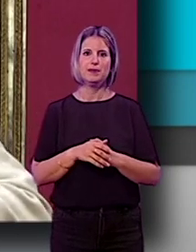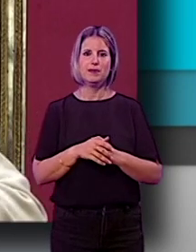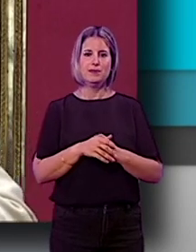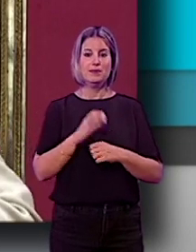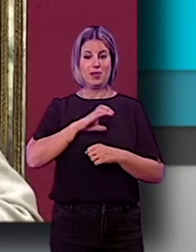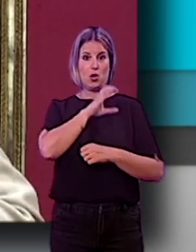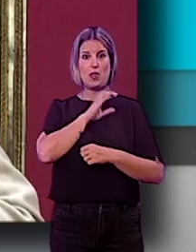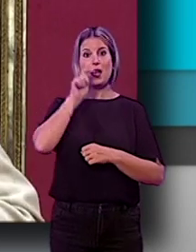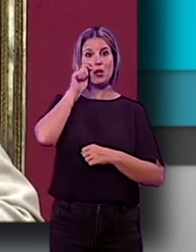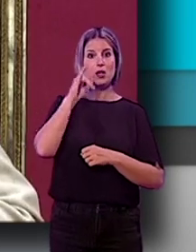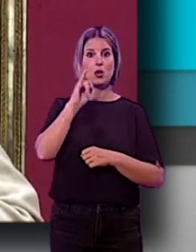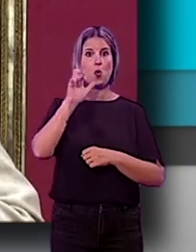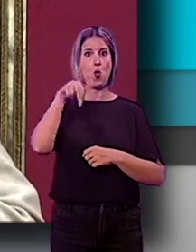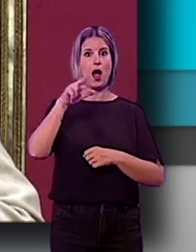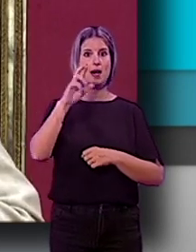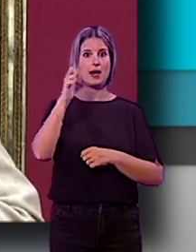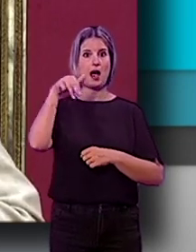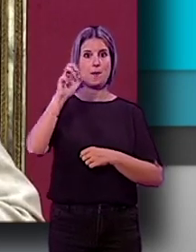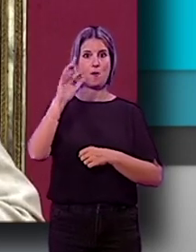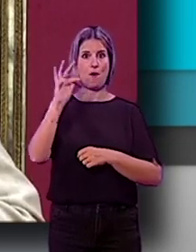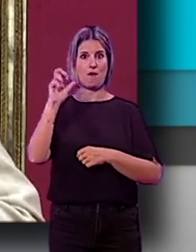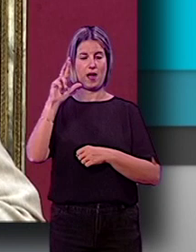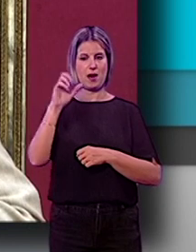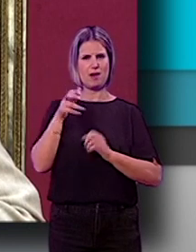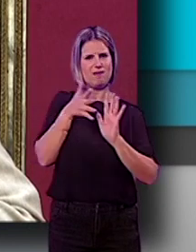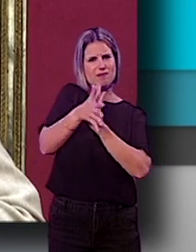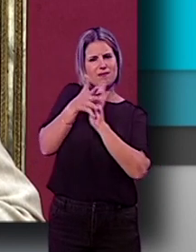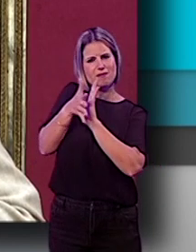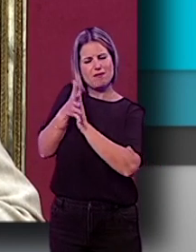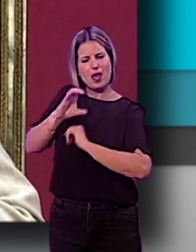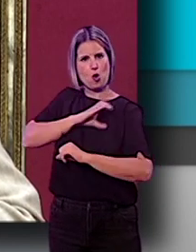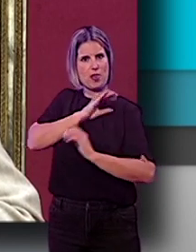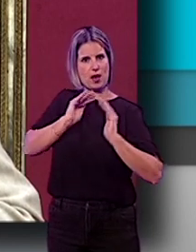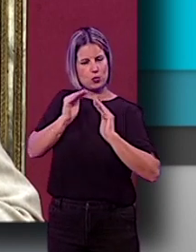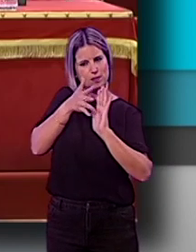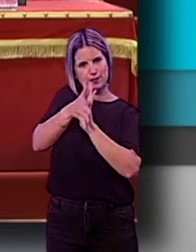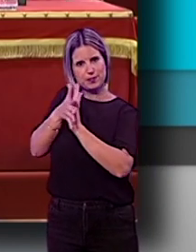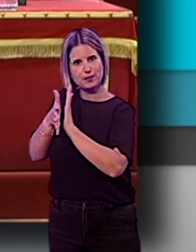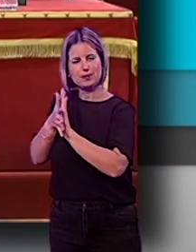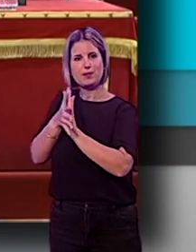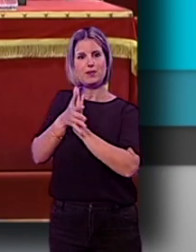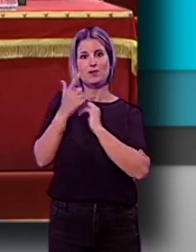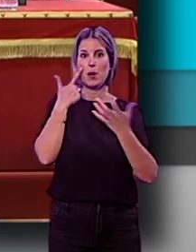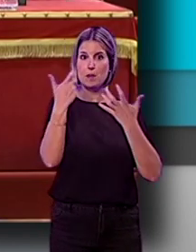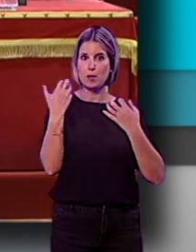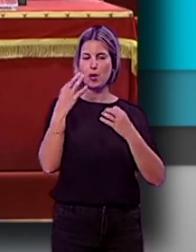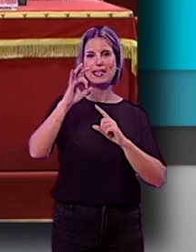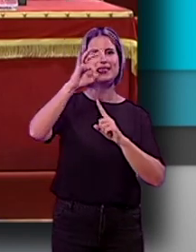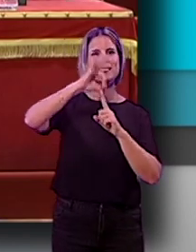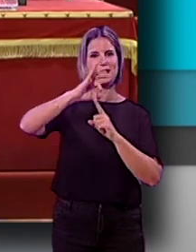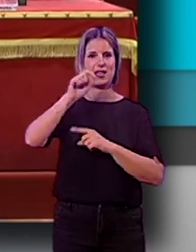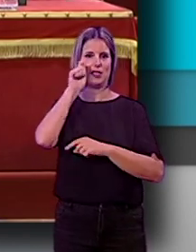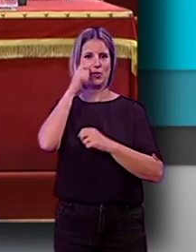El concejal de Turismo, Juan Ramón Ferreira, ha desgranado la actuación de su concejalía, en la que ha destacado la finalización de la nueva señalética